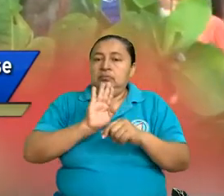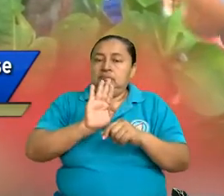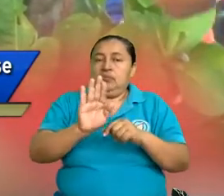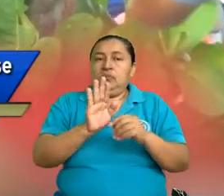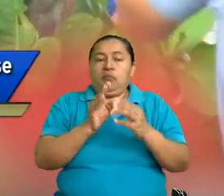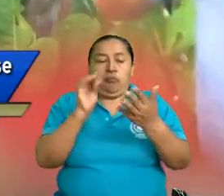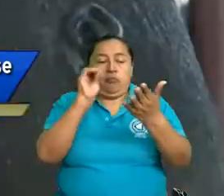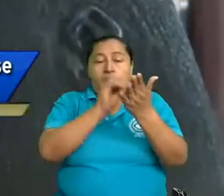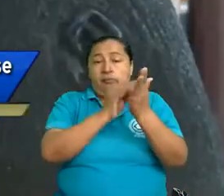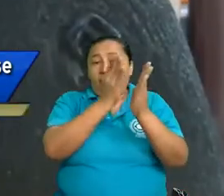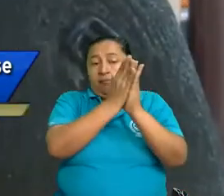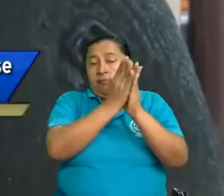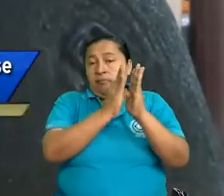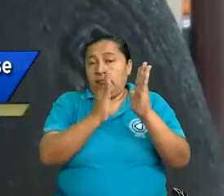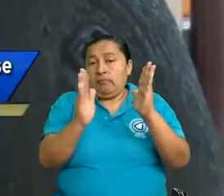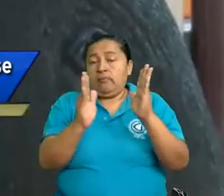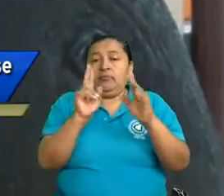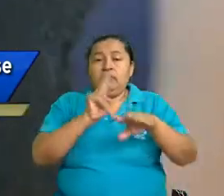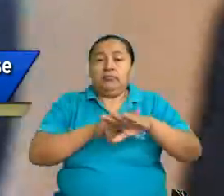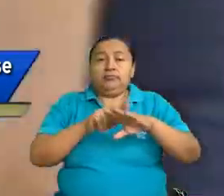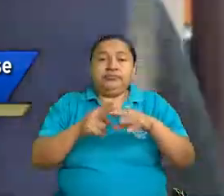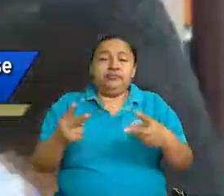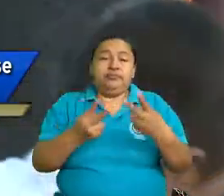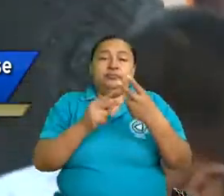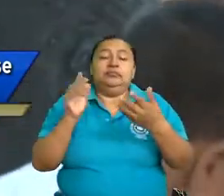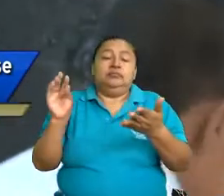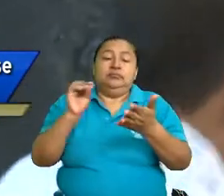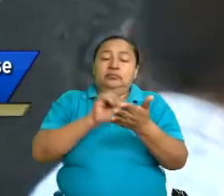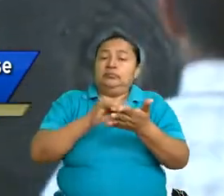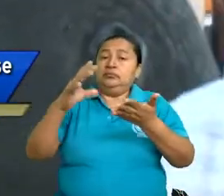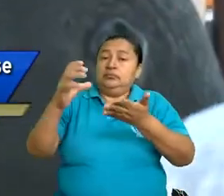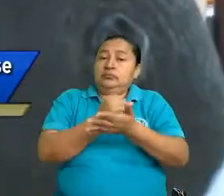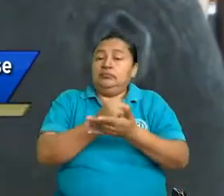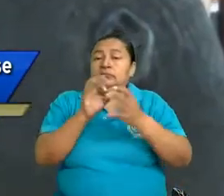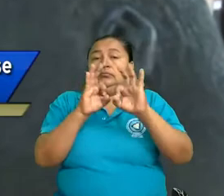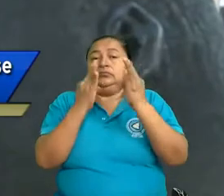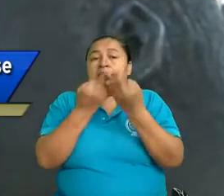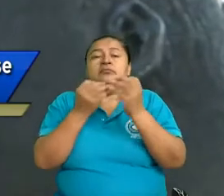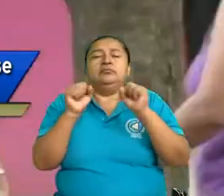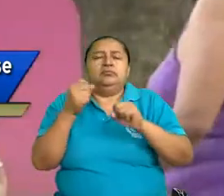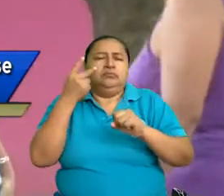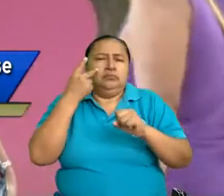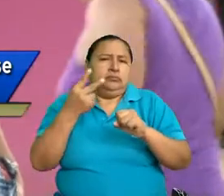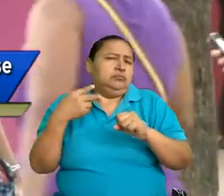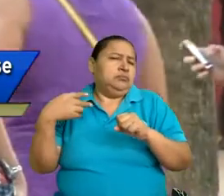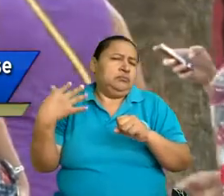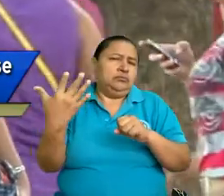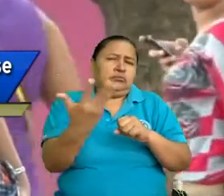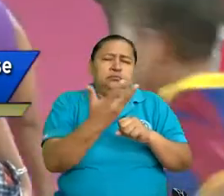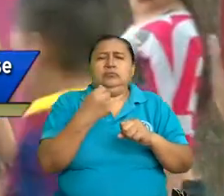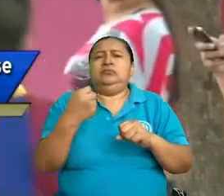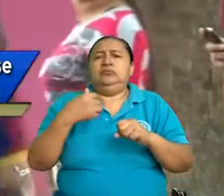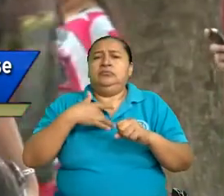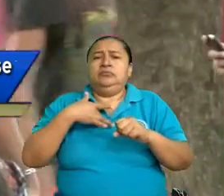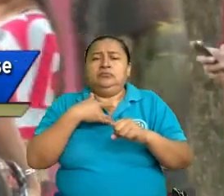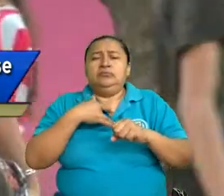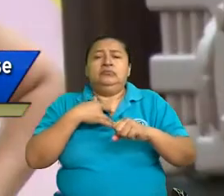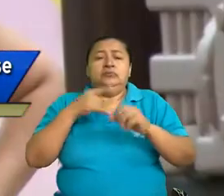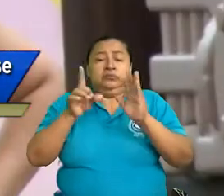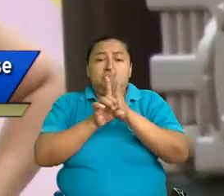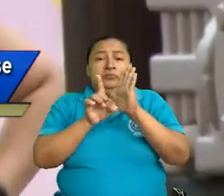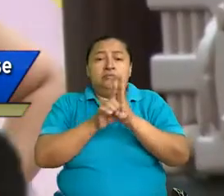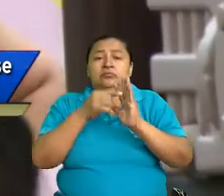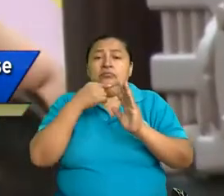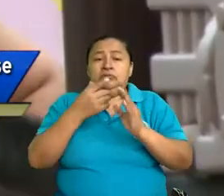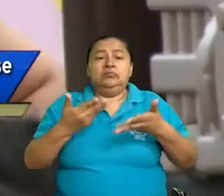estructura de normas vigentes el código de familia, ahí podemos ver todos los requisitos que la legislación establece para